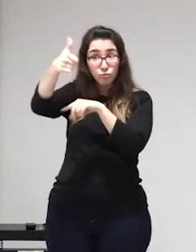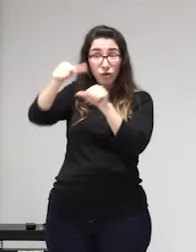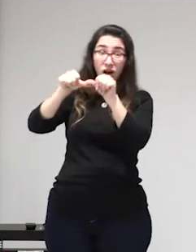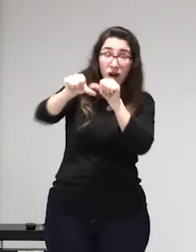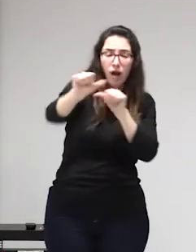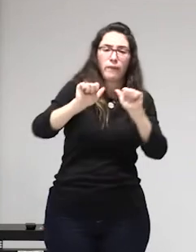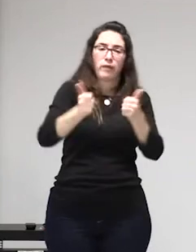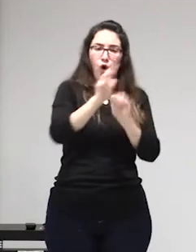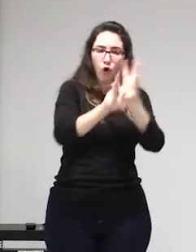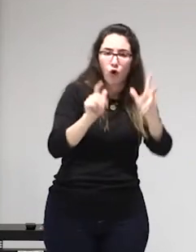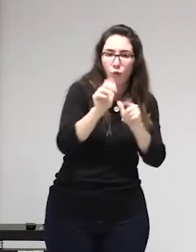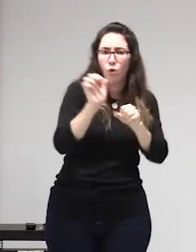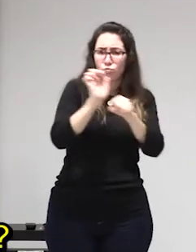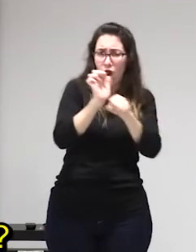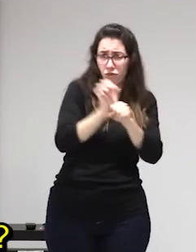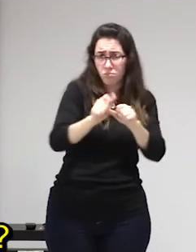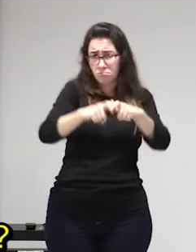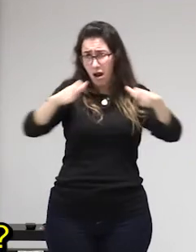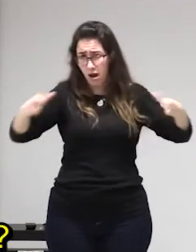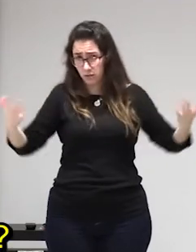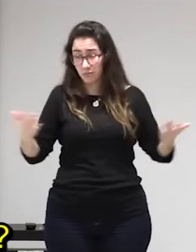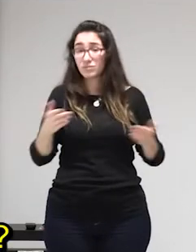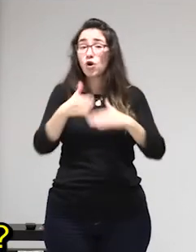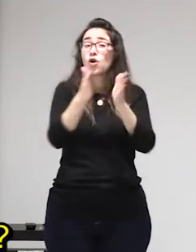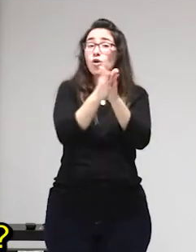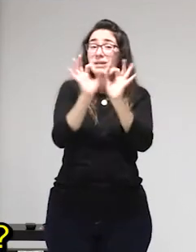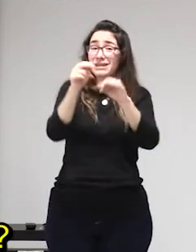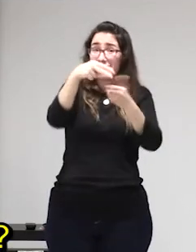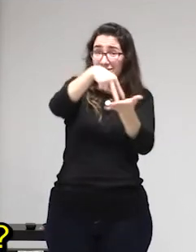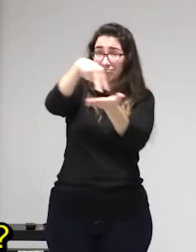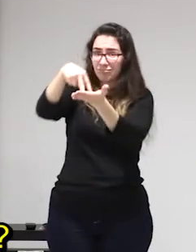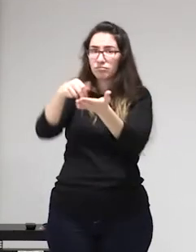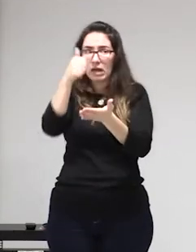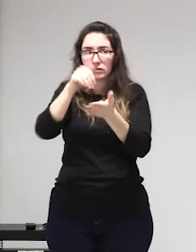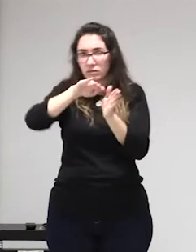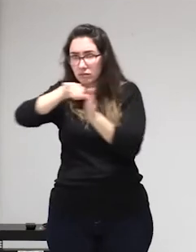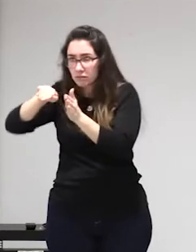denunciáis que aboca situaciones en algunos casos de mayor inseguridad y riesgo